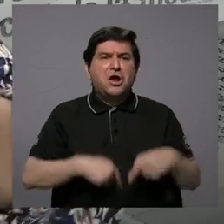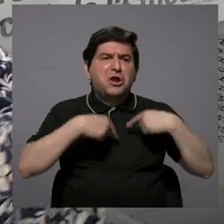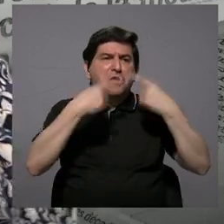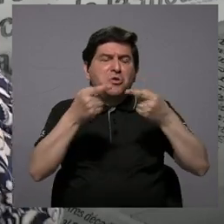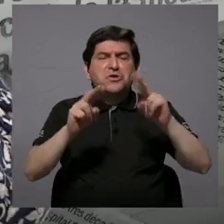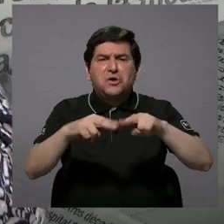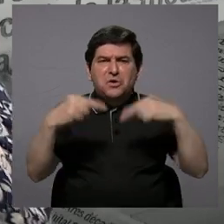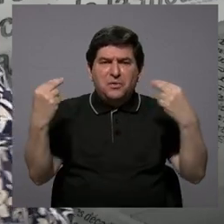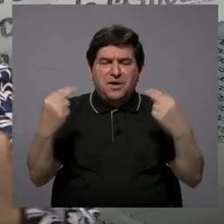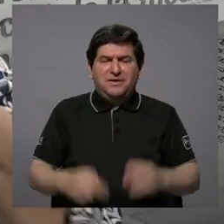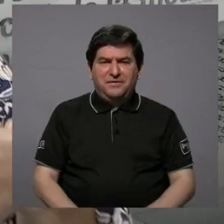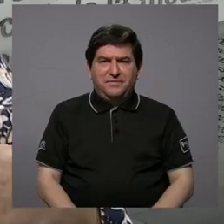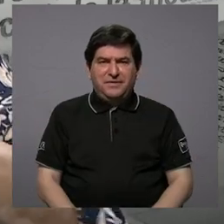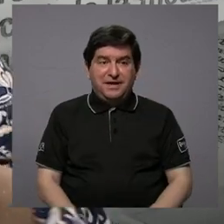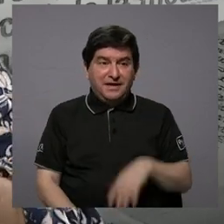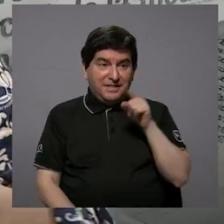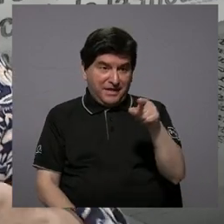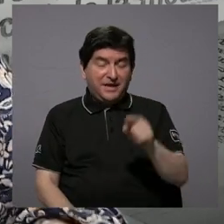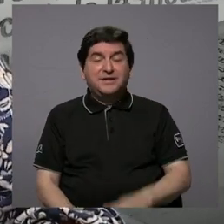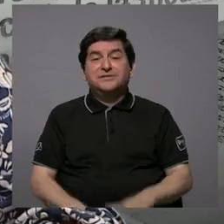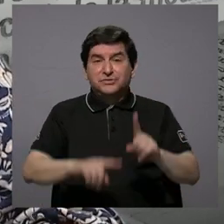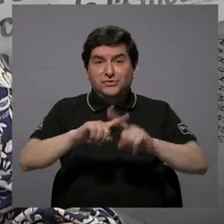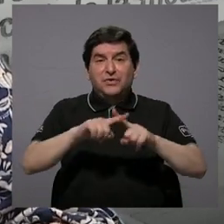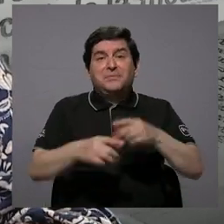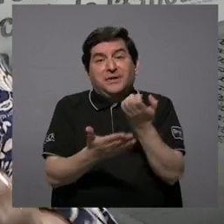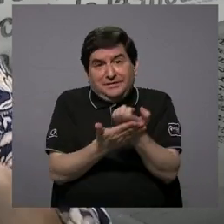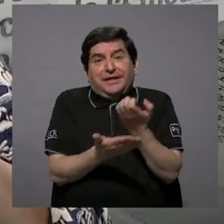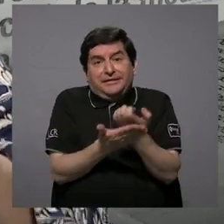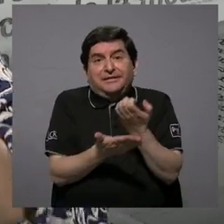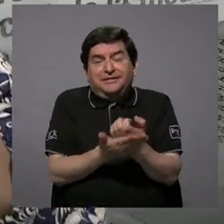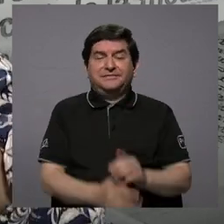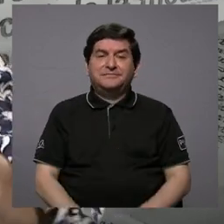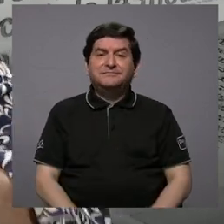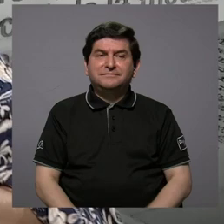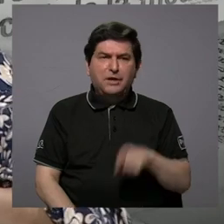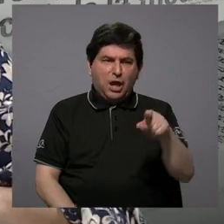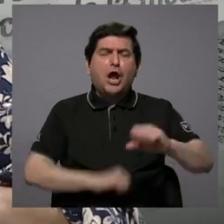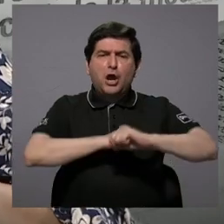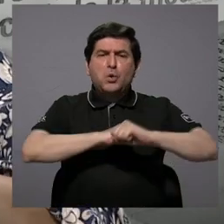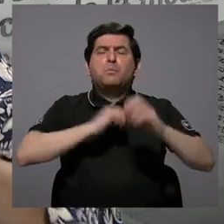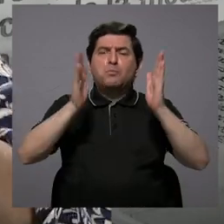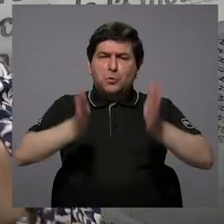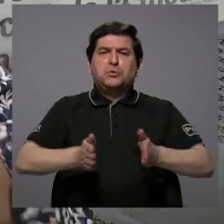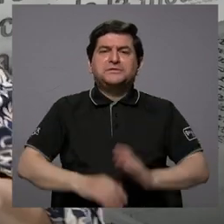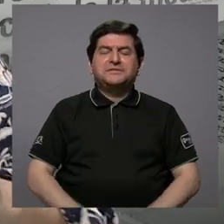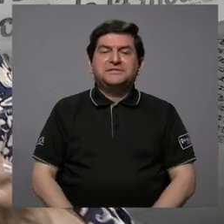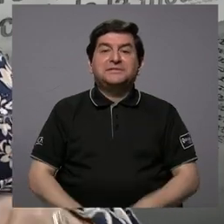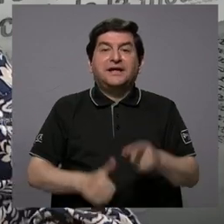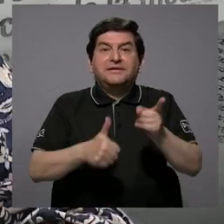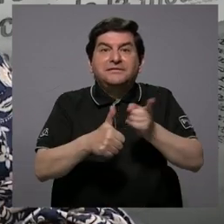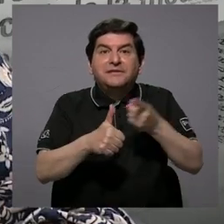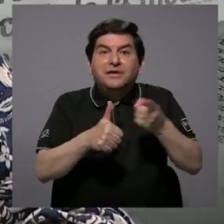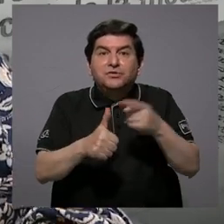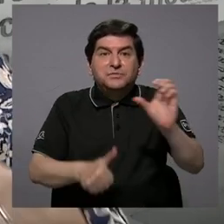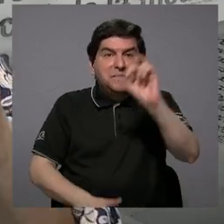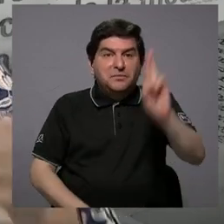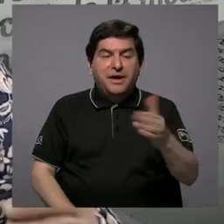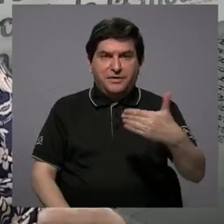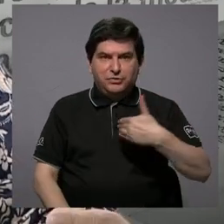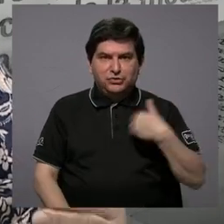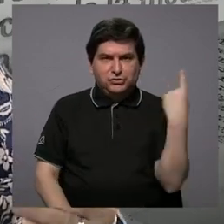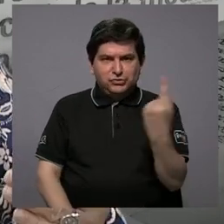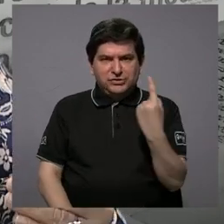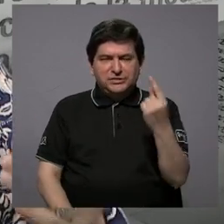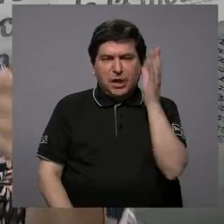Nación y de eso él vivía la vida. Entonces, él fue publicista de los primeros en Costa Rica y